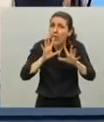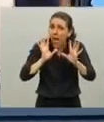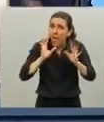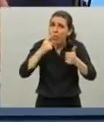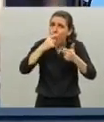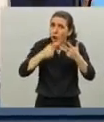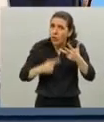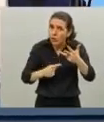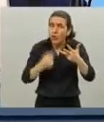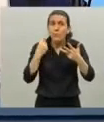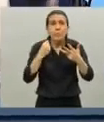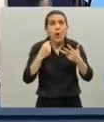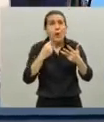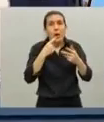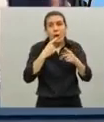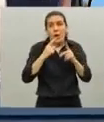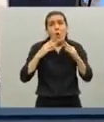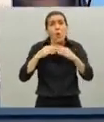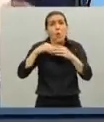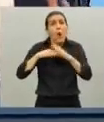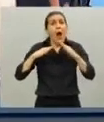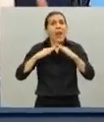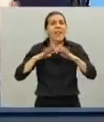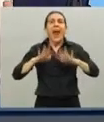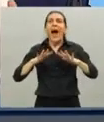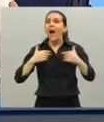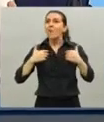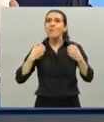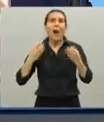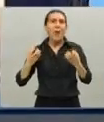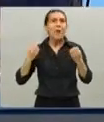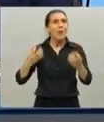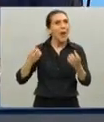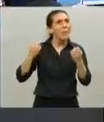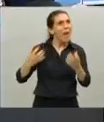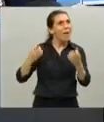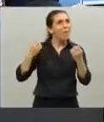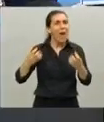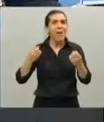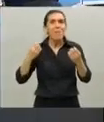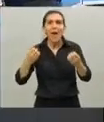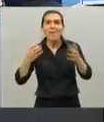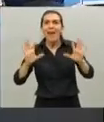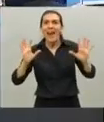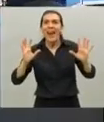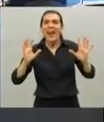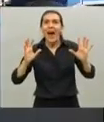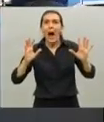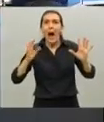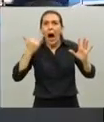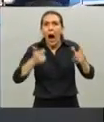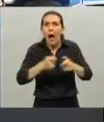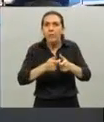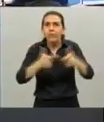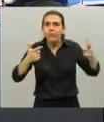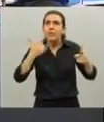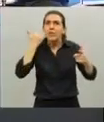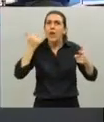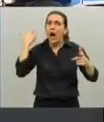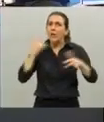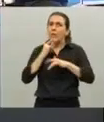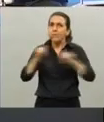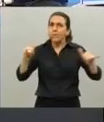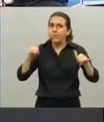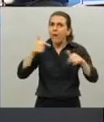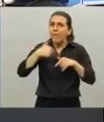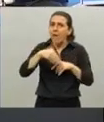hubo porque los resultados de la cuarentena fueron tan buenos tal vez hubo la impresión de que no iba a llegar llegó y lo sabíamos y lo anunciamos bueno hoy